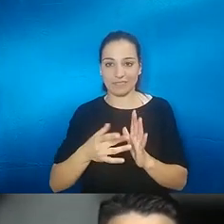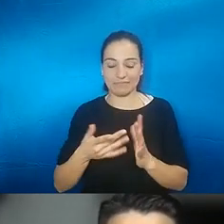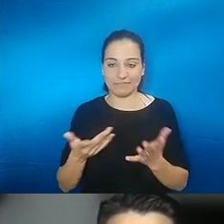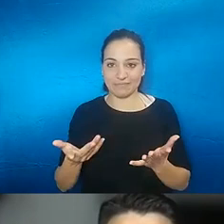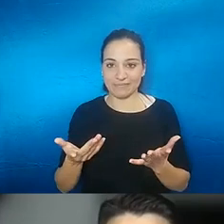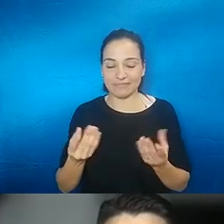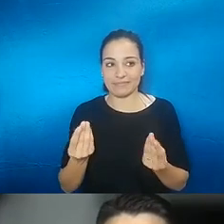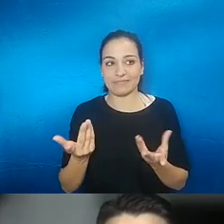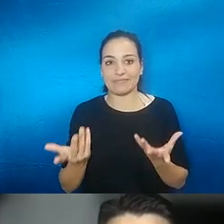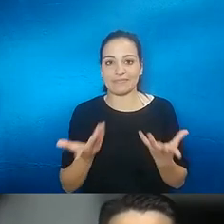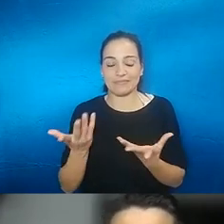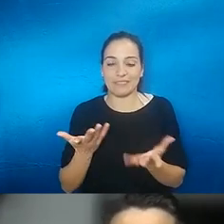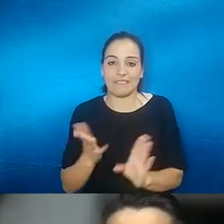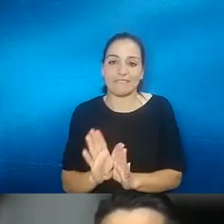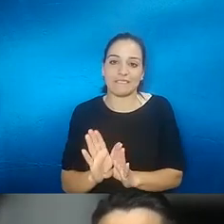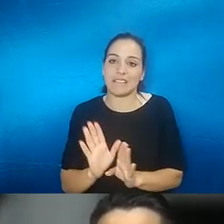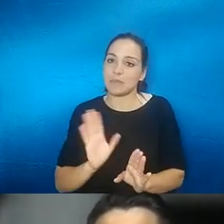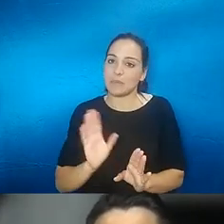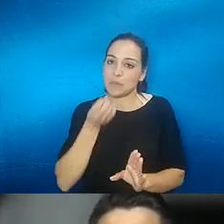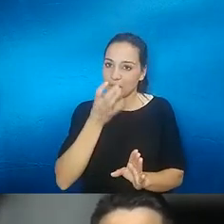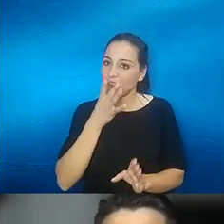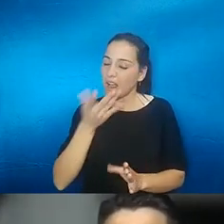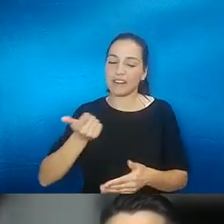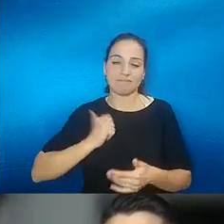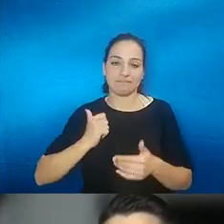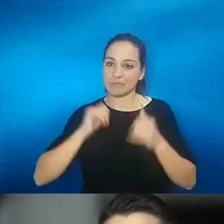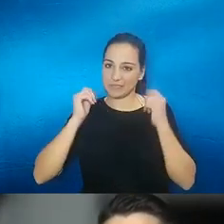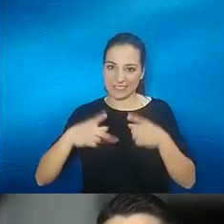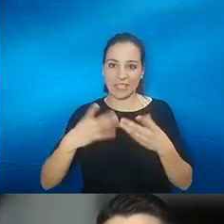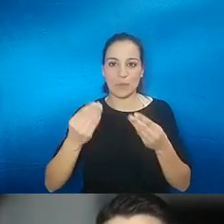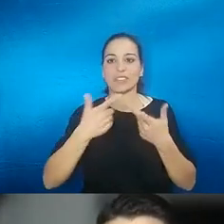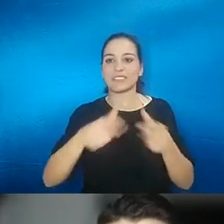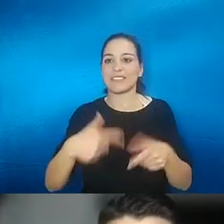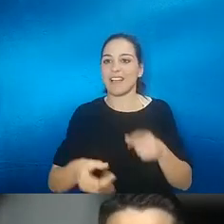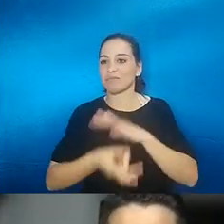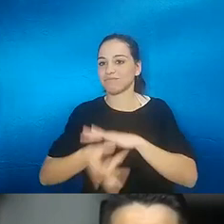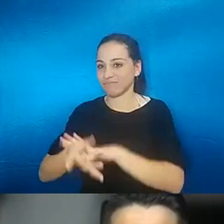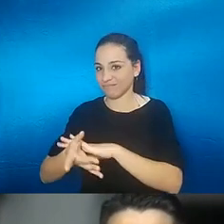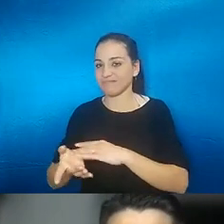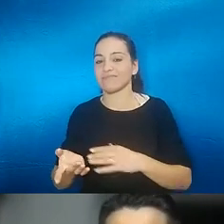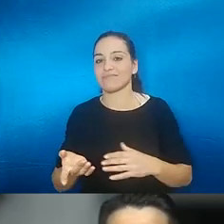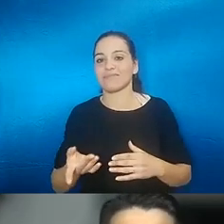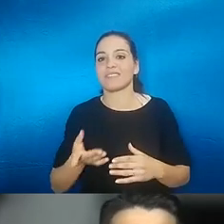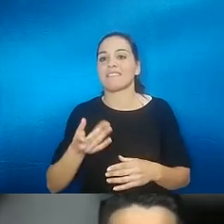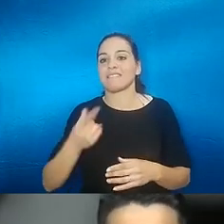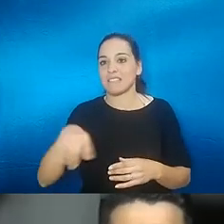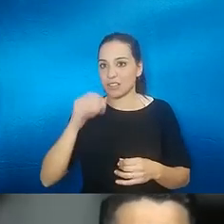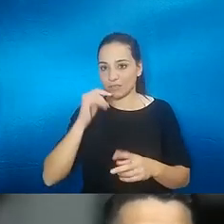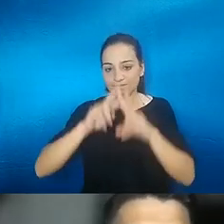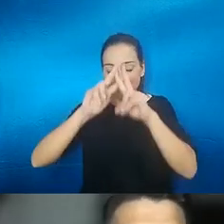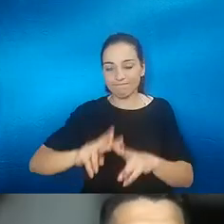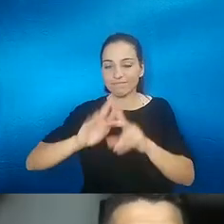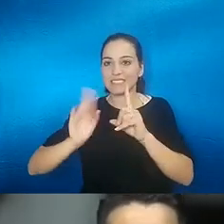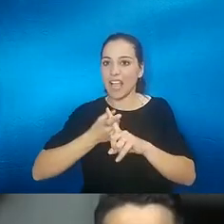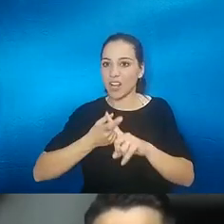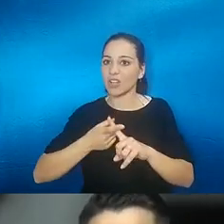ahora tenéis que aprovechar el trampolín porque hay muchas unidades que se han creado y hemos mejorado los diagnósticos esto de la glía que